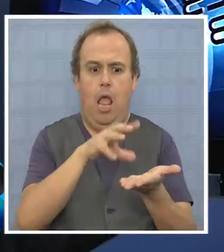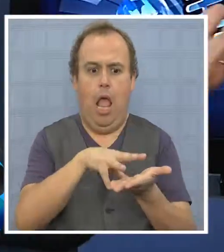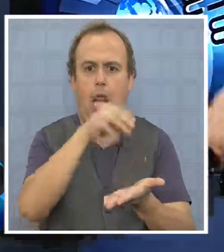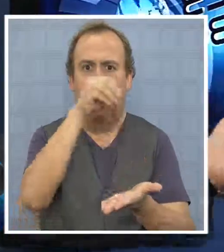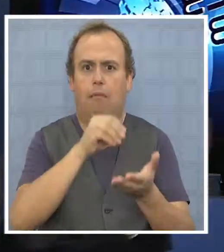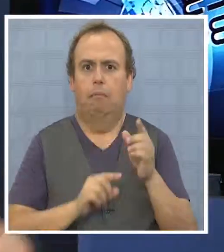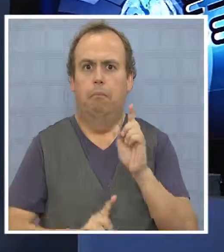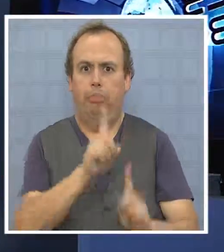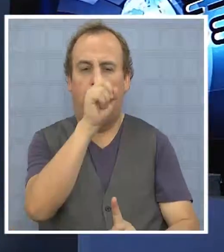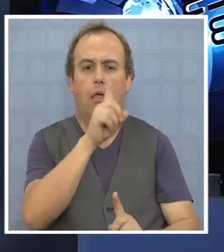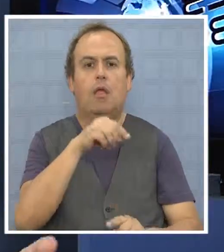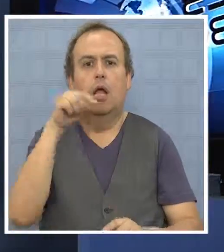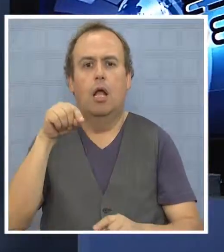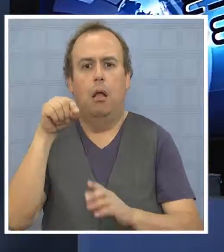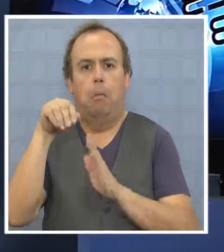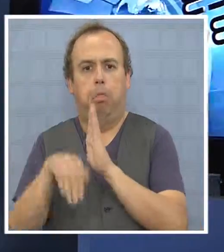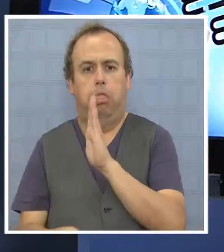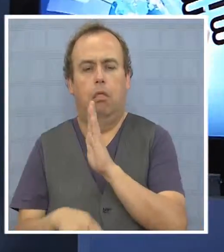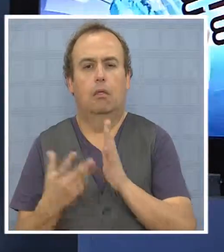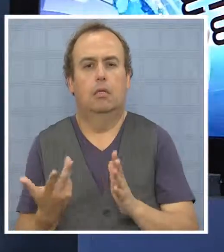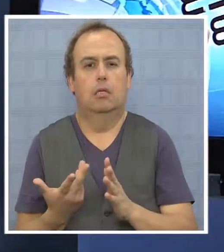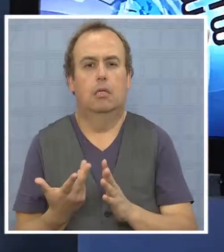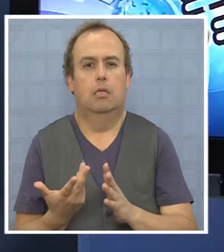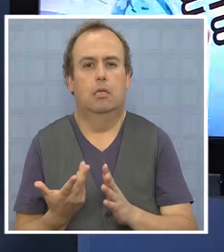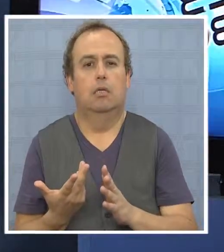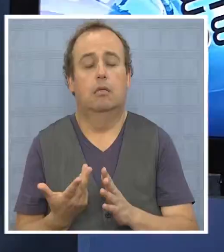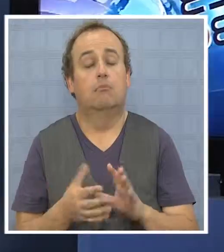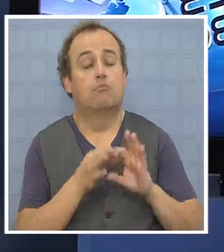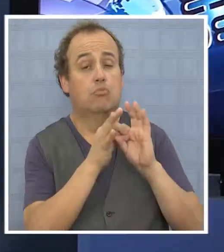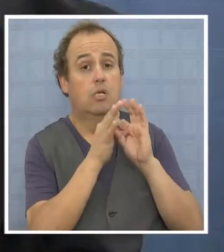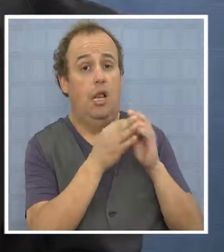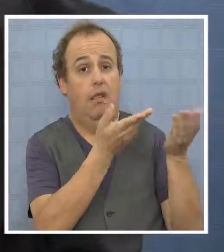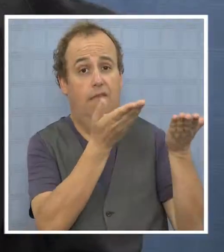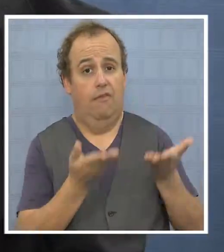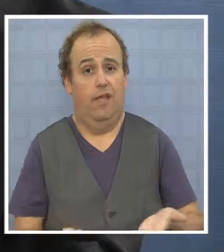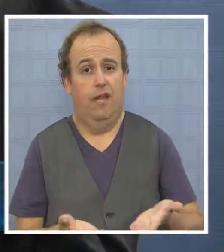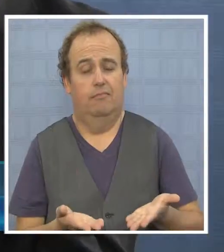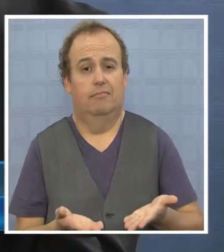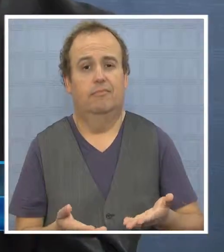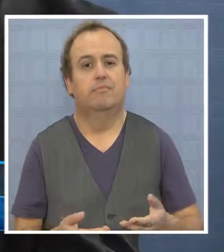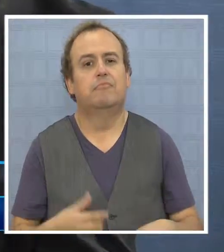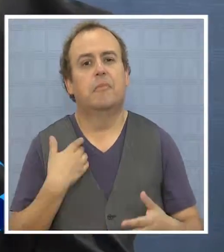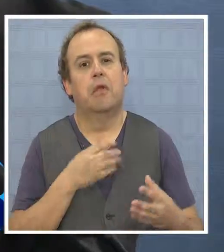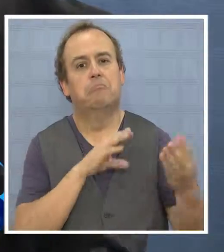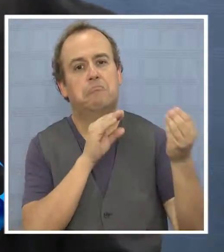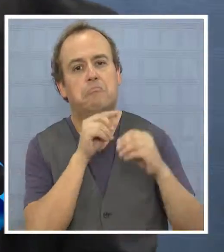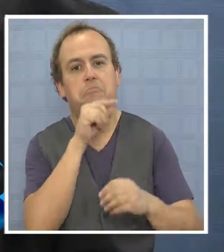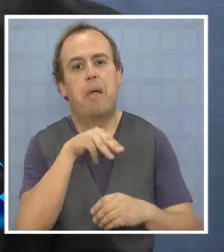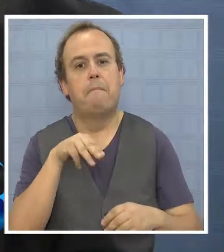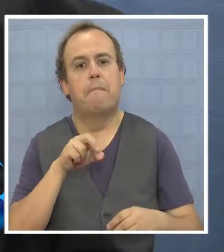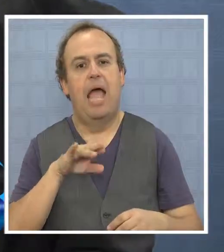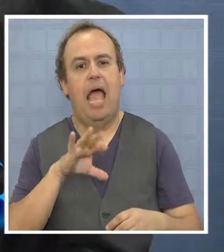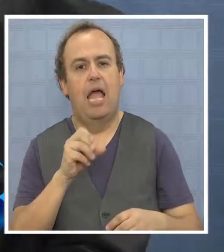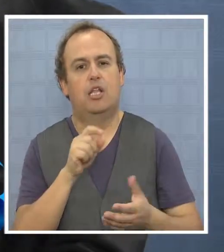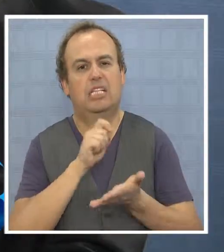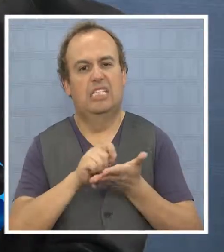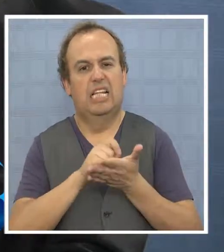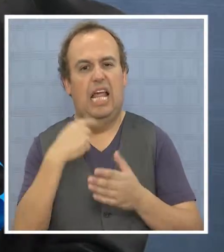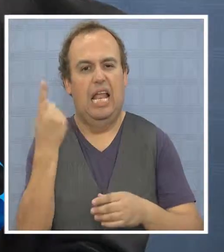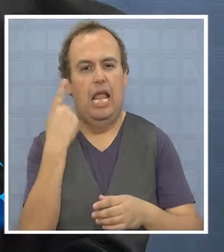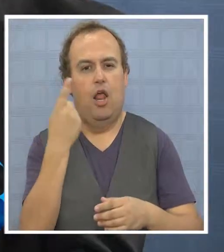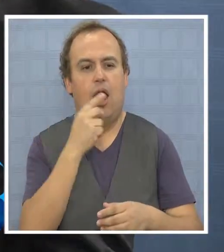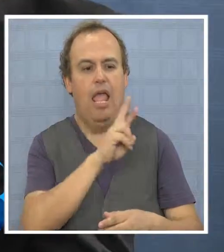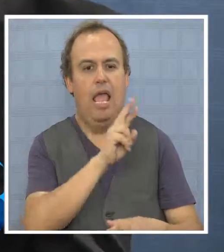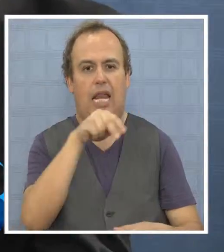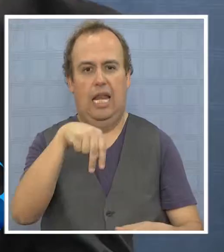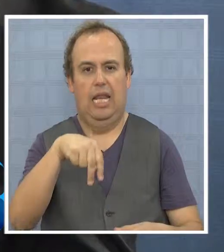comparado con Antofagasta. ¿Pero Se va a reelegir. Sí. Bueno, Mario, queremos agradecerte por estar en este programa. Muchas gracias. Conversamos hoy día con Mario Desbordes,